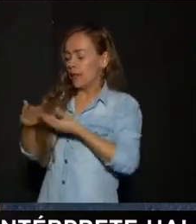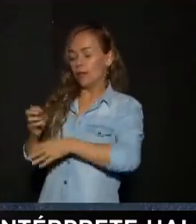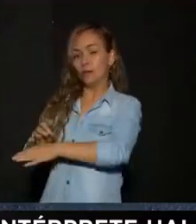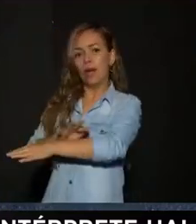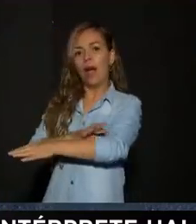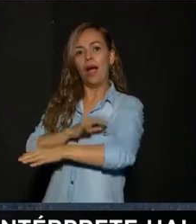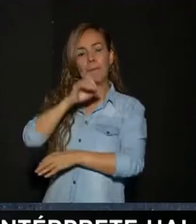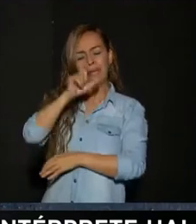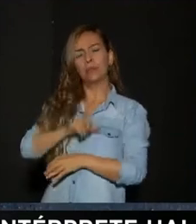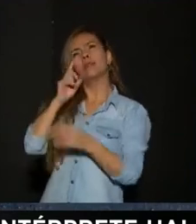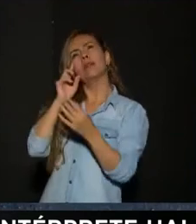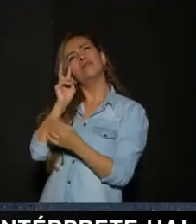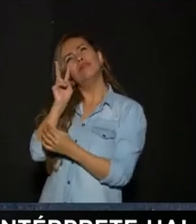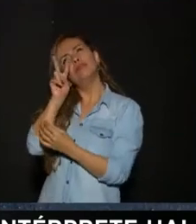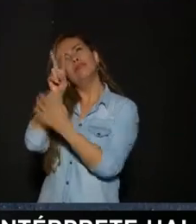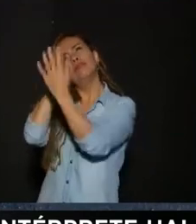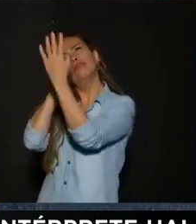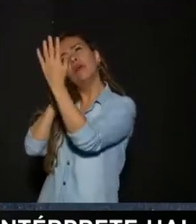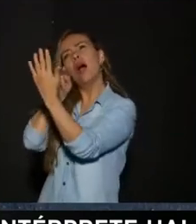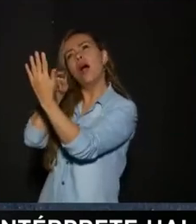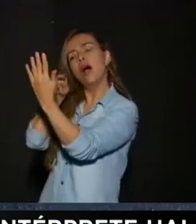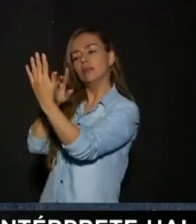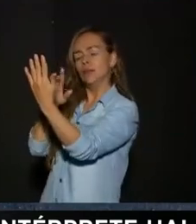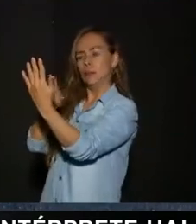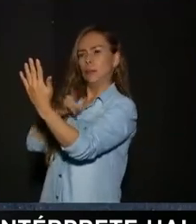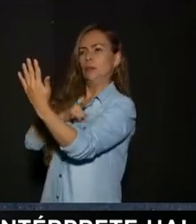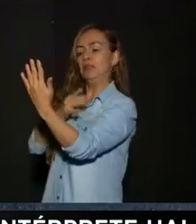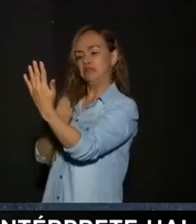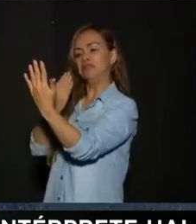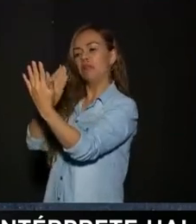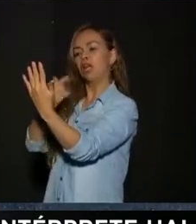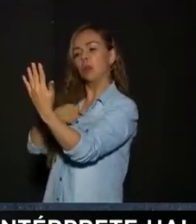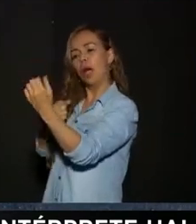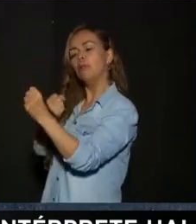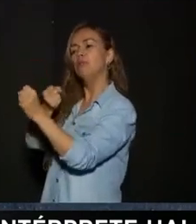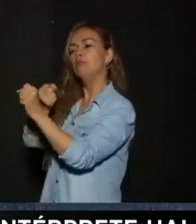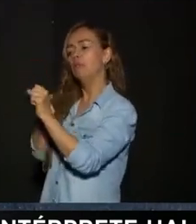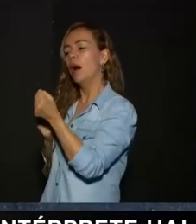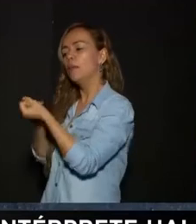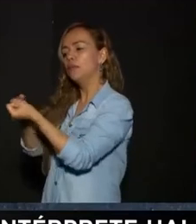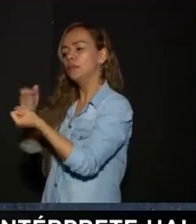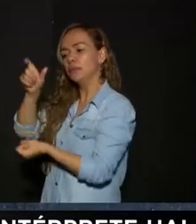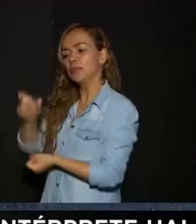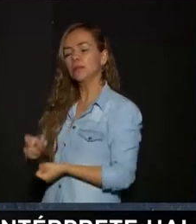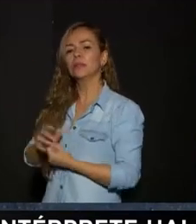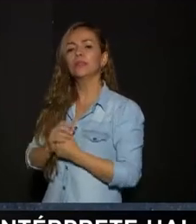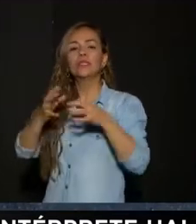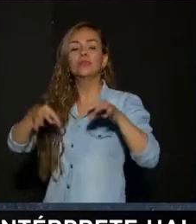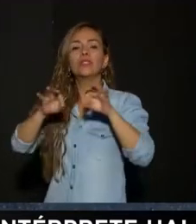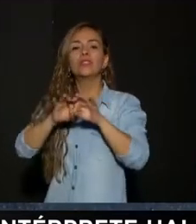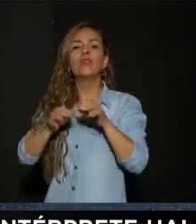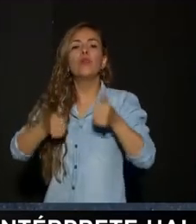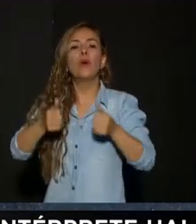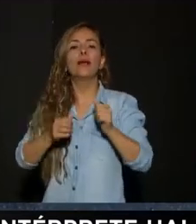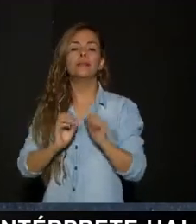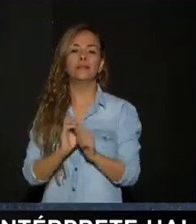persona Se identifique Y diga Venga Yo solamente Con compartir esto Le voy a dar la mano A esa persona Y por ejemplo En ese caso La red especial Para eso